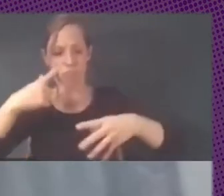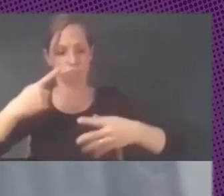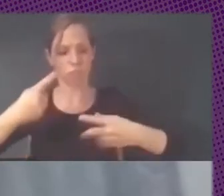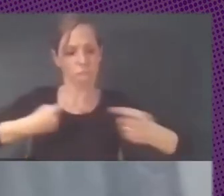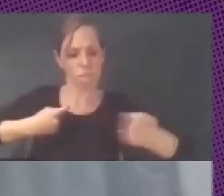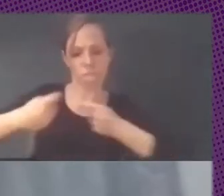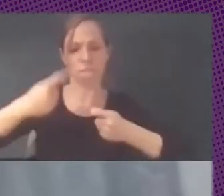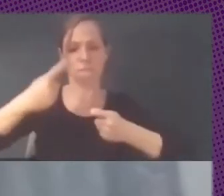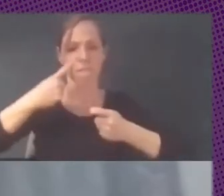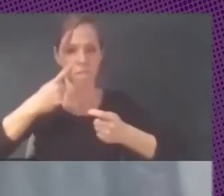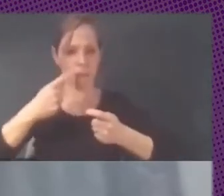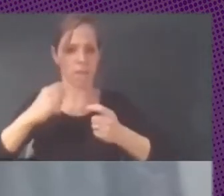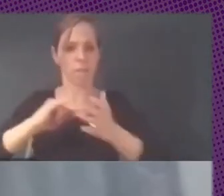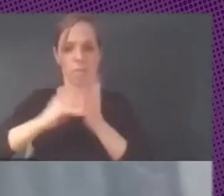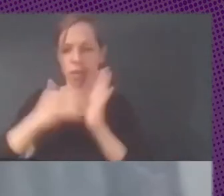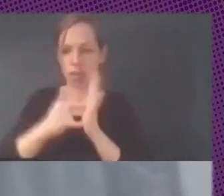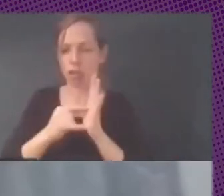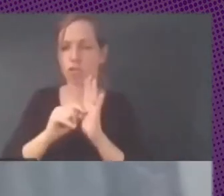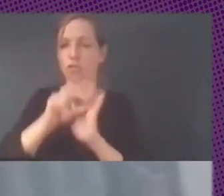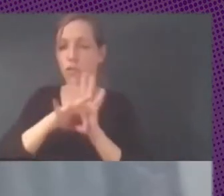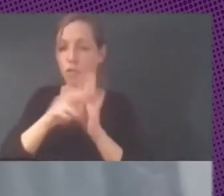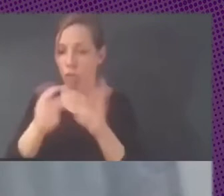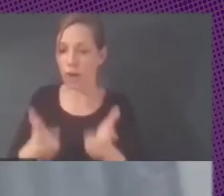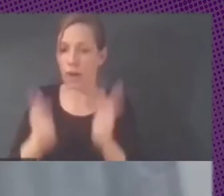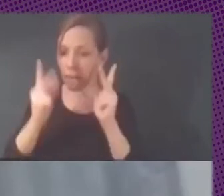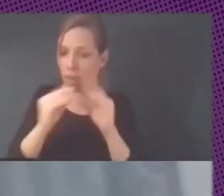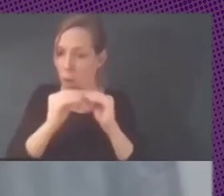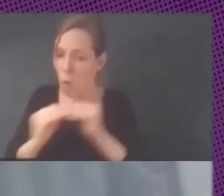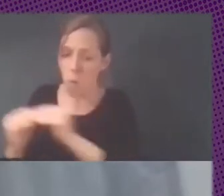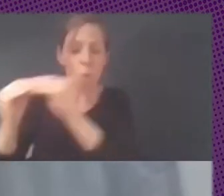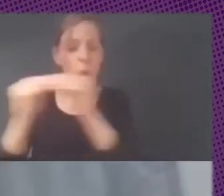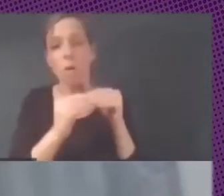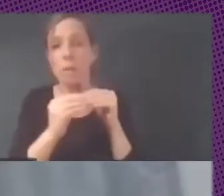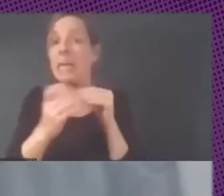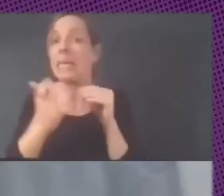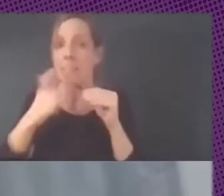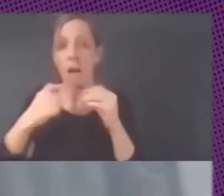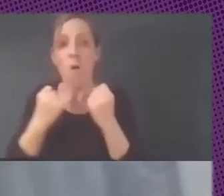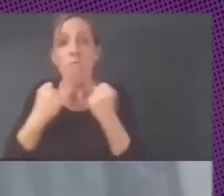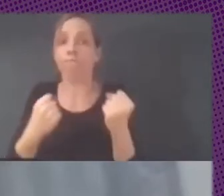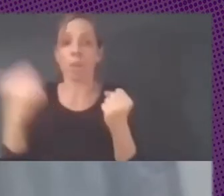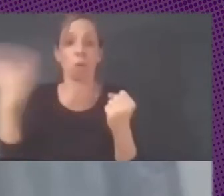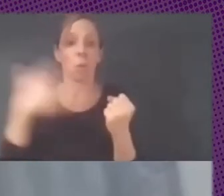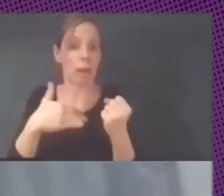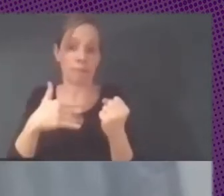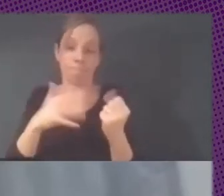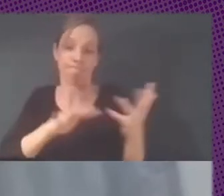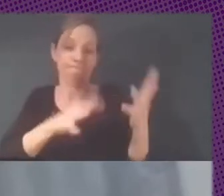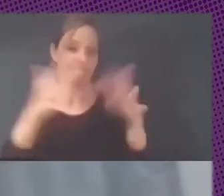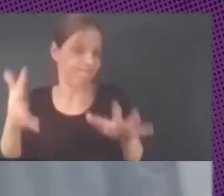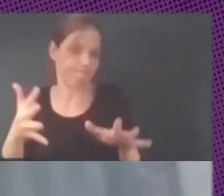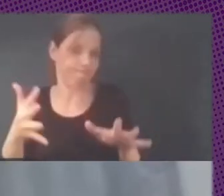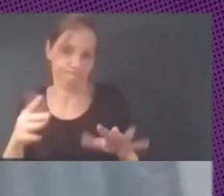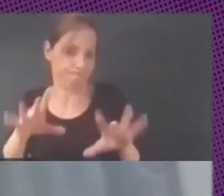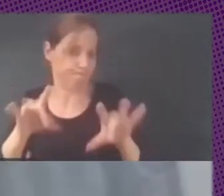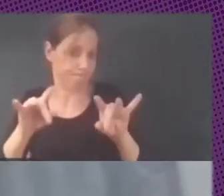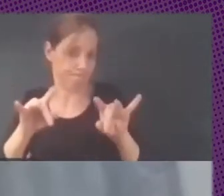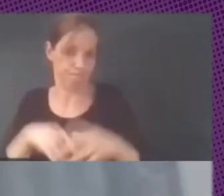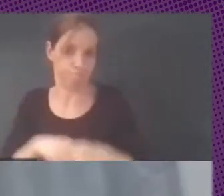proyectos juntos de software libre, no funciona mucho la cosa. O sea, resumiendo,